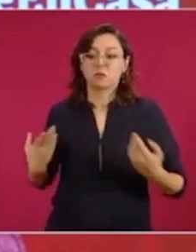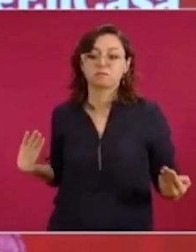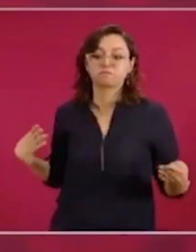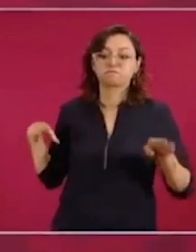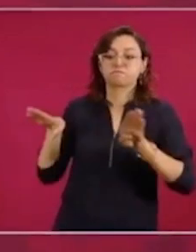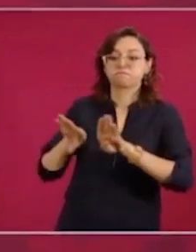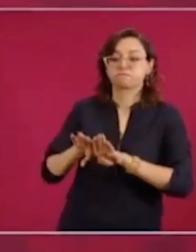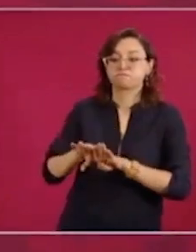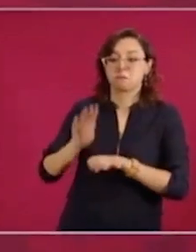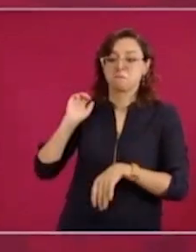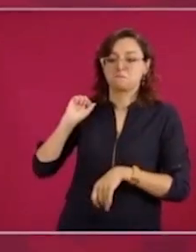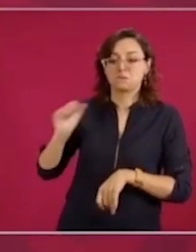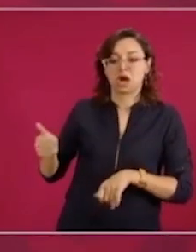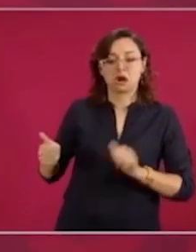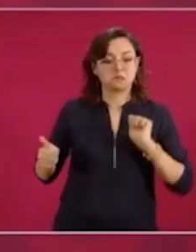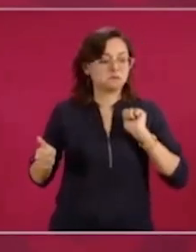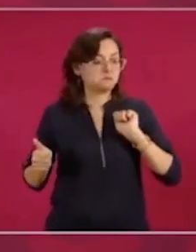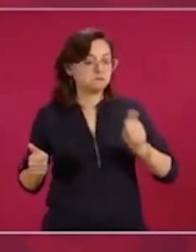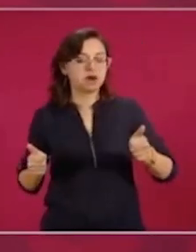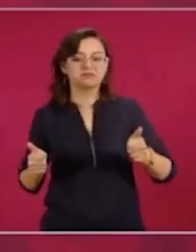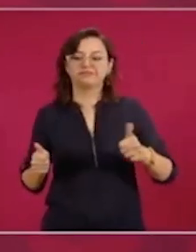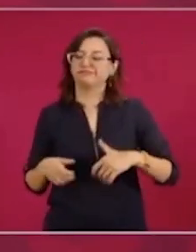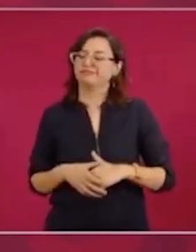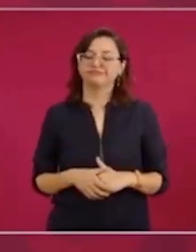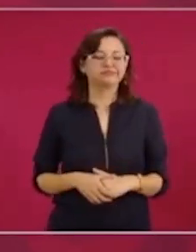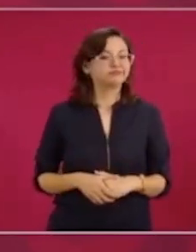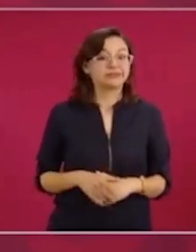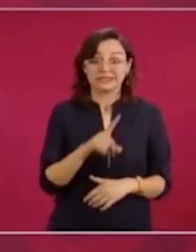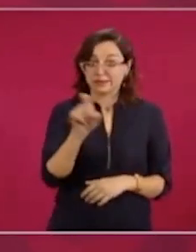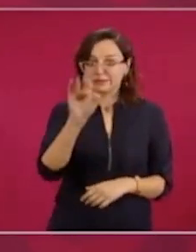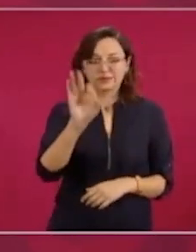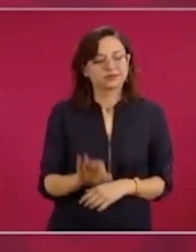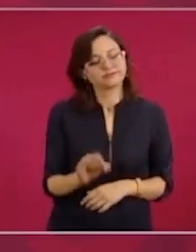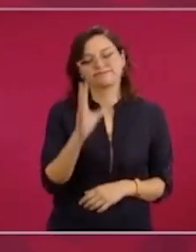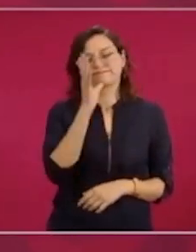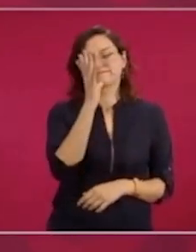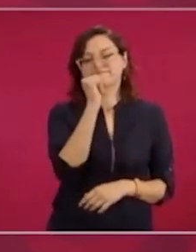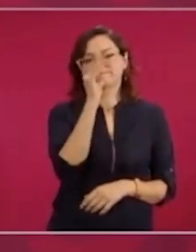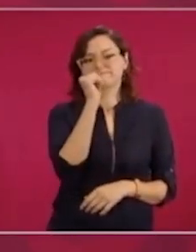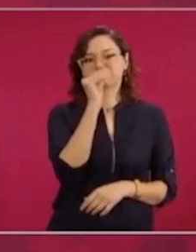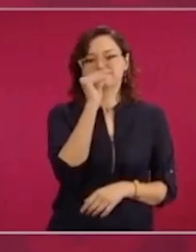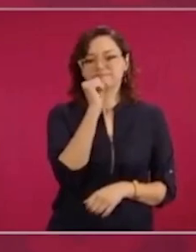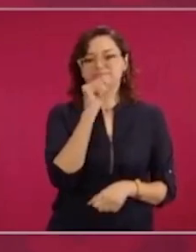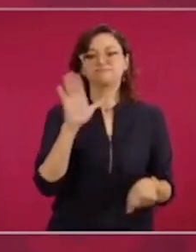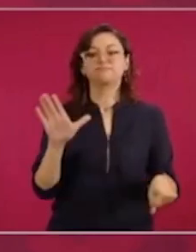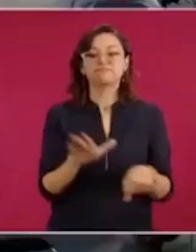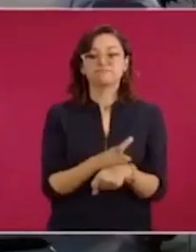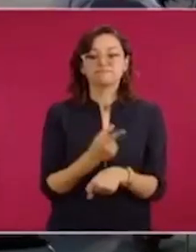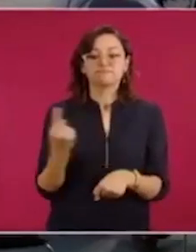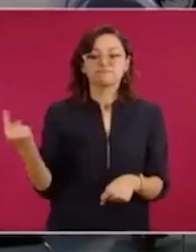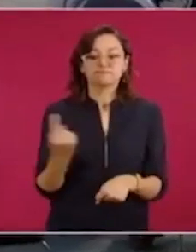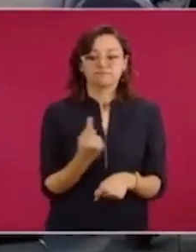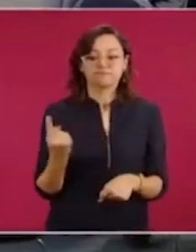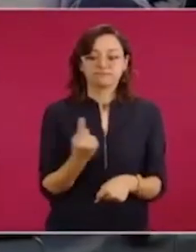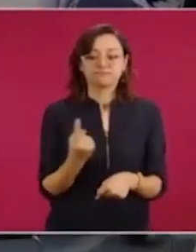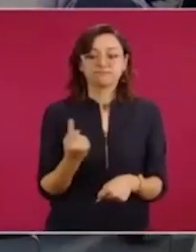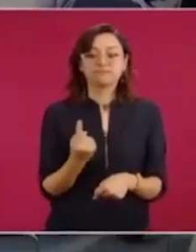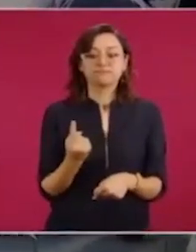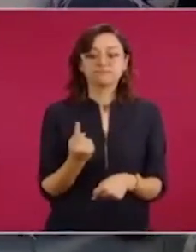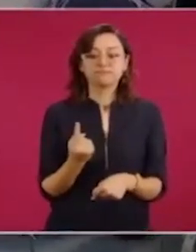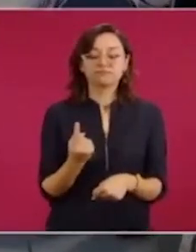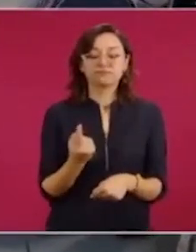por completo, porque existe